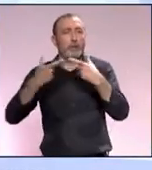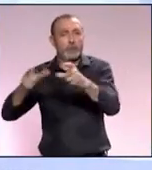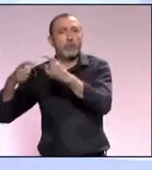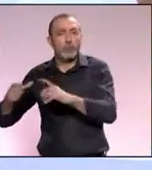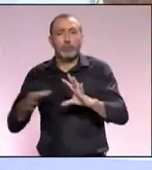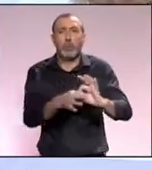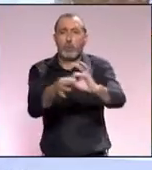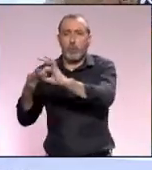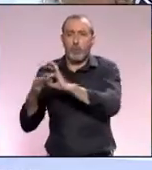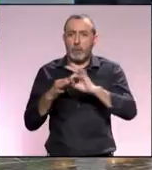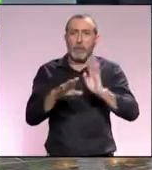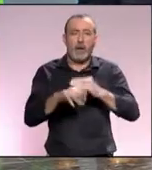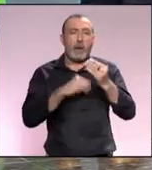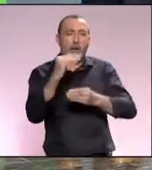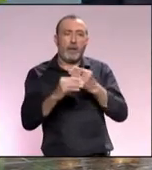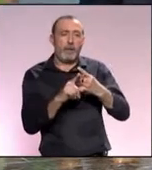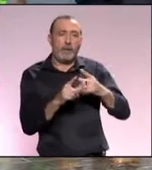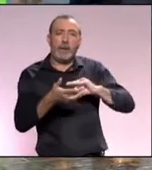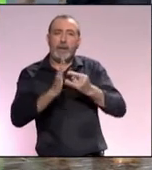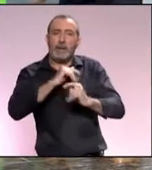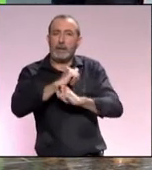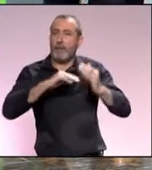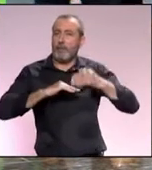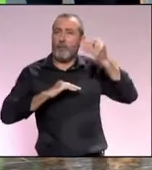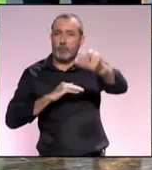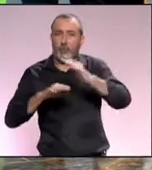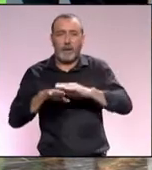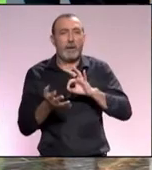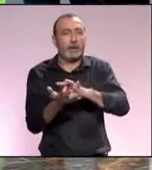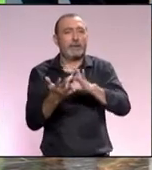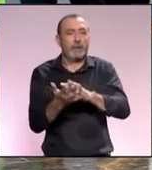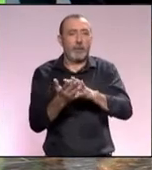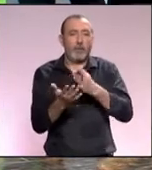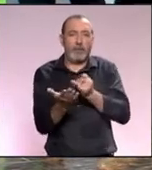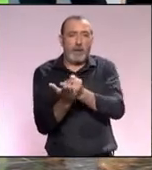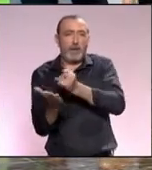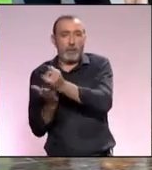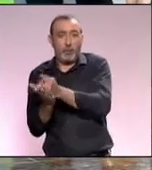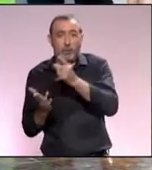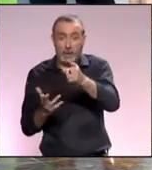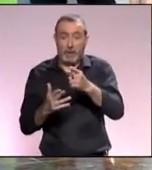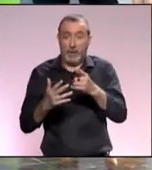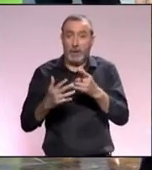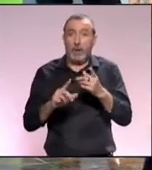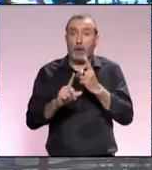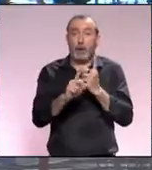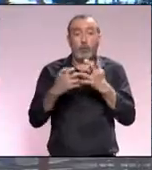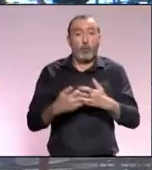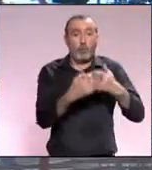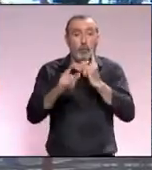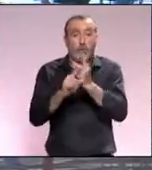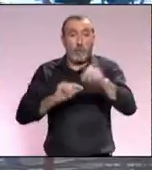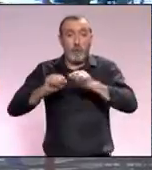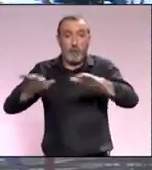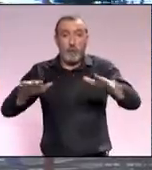del sector se unen para hacer debatir nuevas estrategias de futuro para el servicio primario esta edición marcada por la lucha contra la